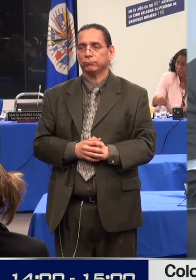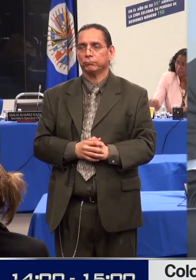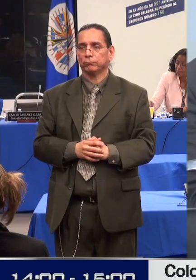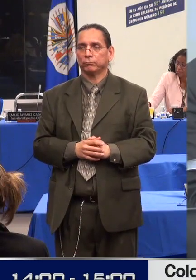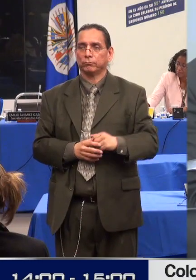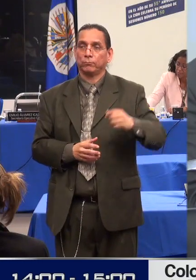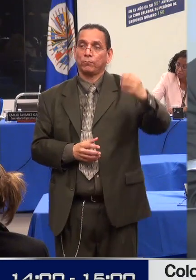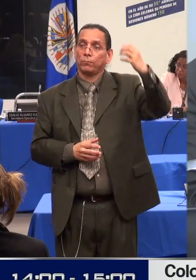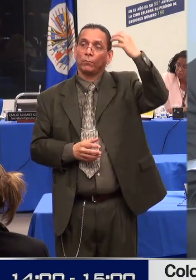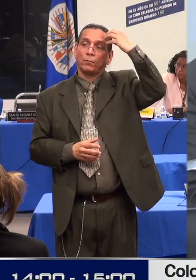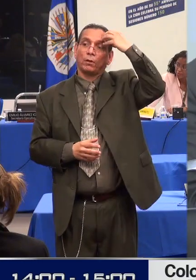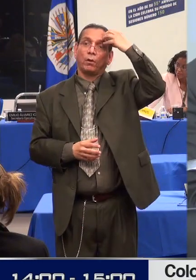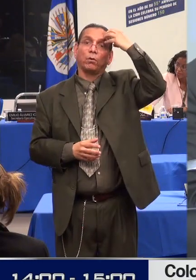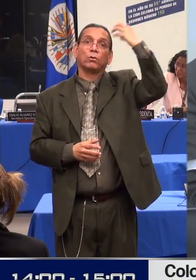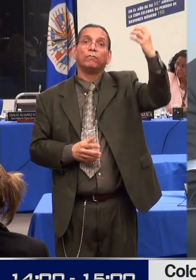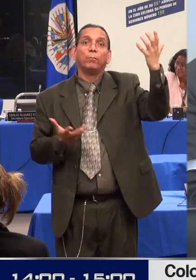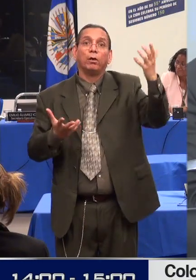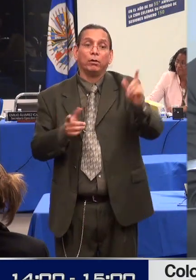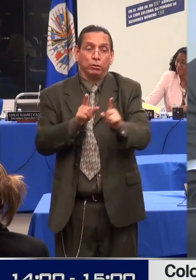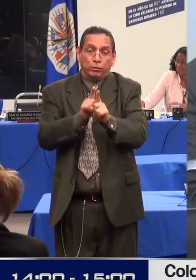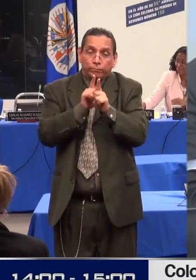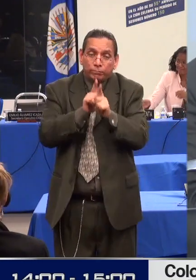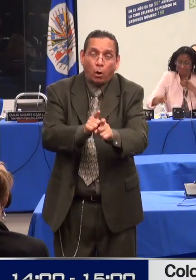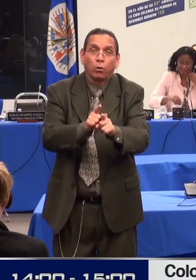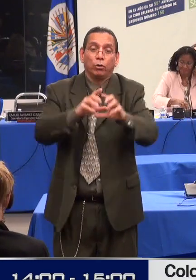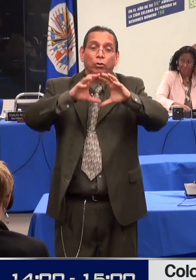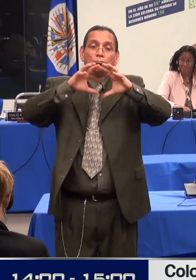información adicional. Con mucho gusto.